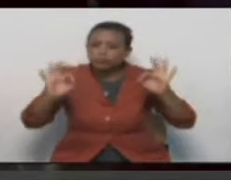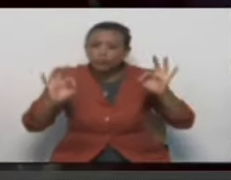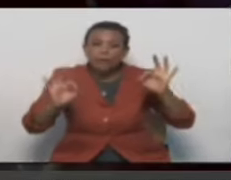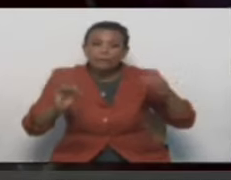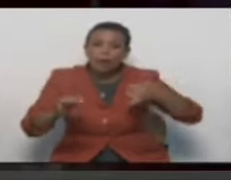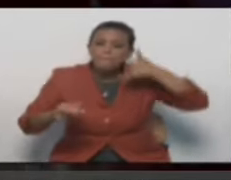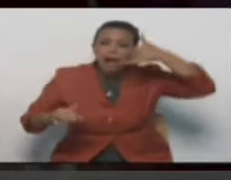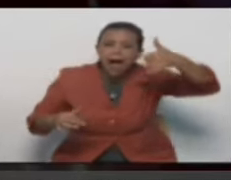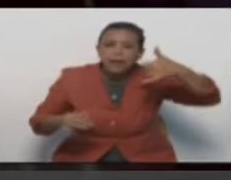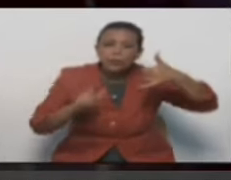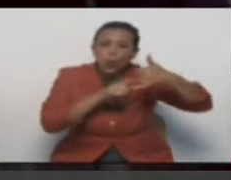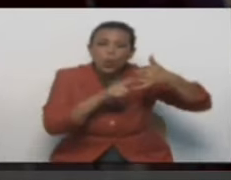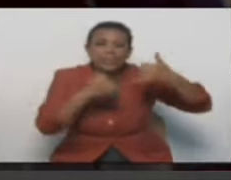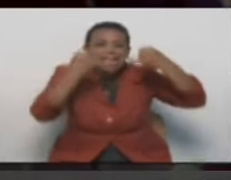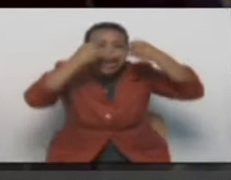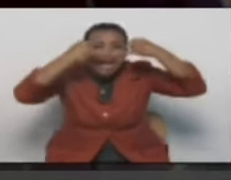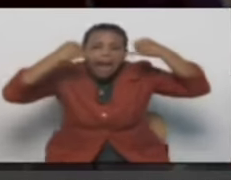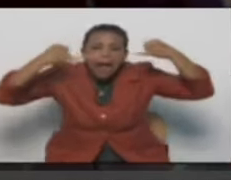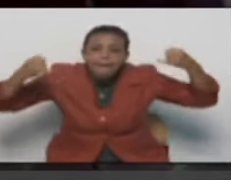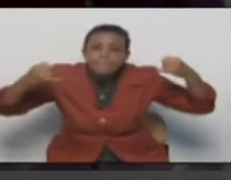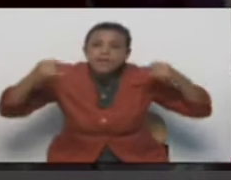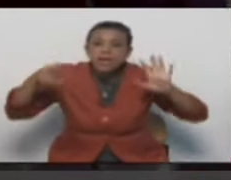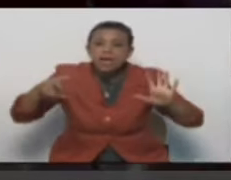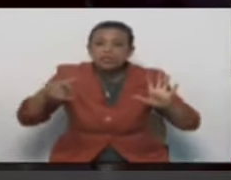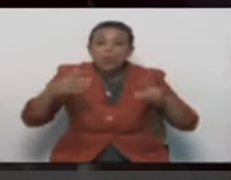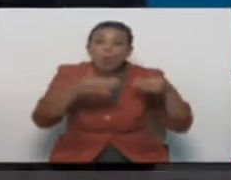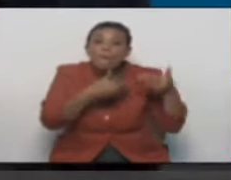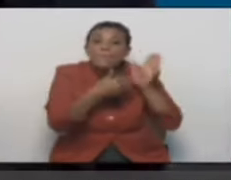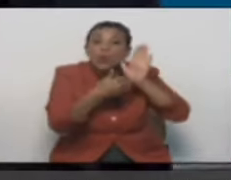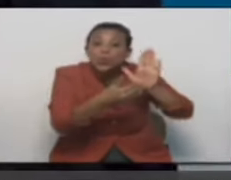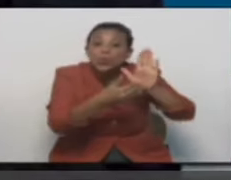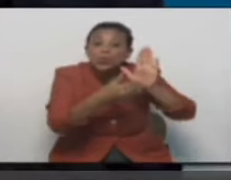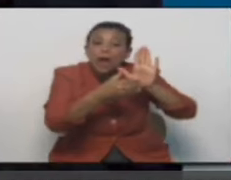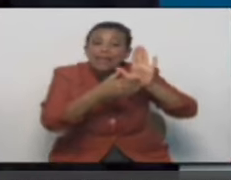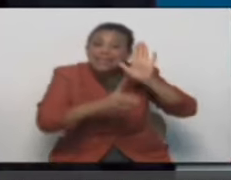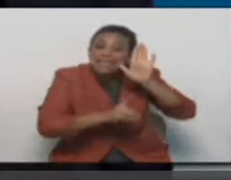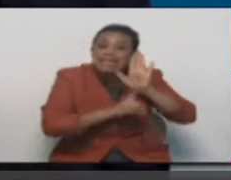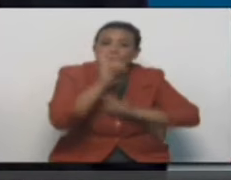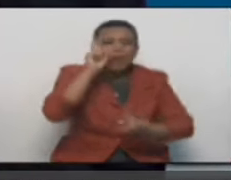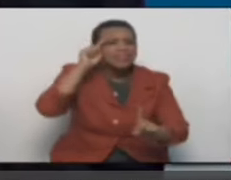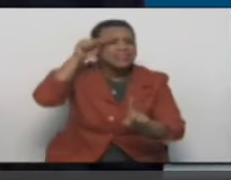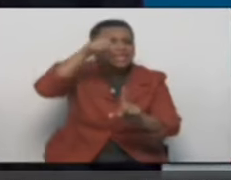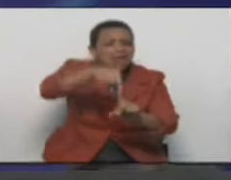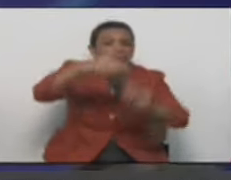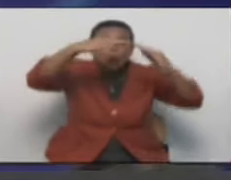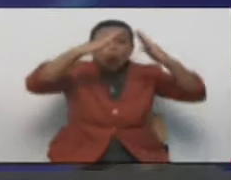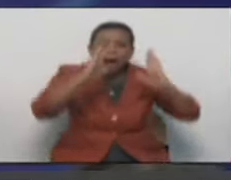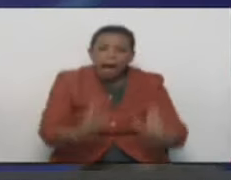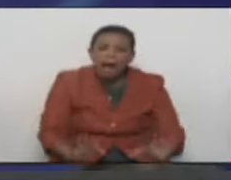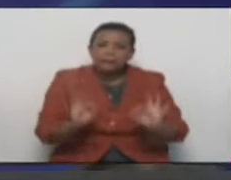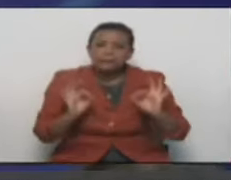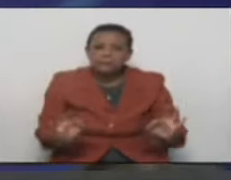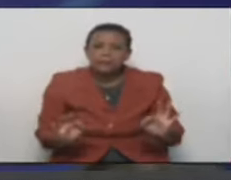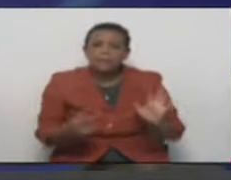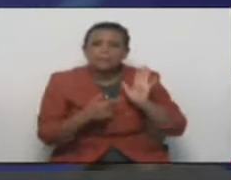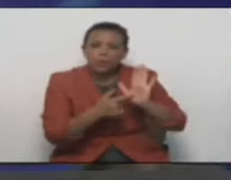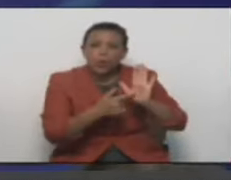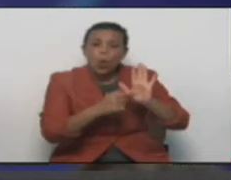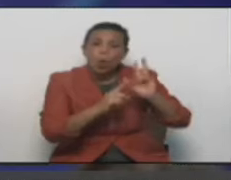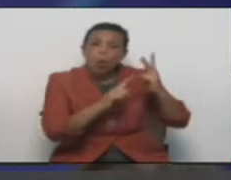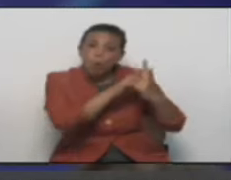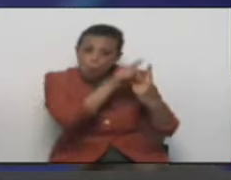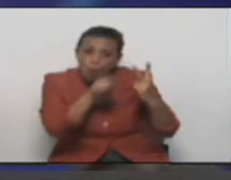e inalámbrica, pero este es un producto que vamos a desarrollar que es directamente a las casas. Si bien es cierto que los dos